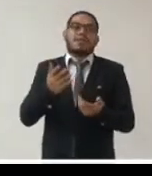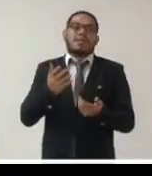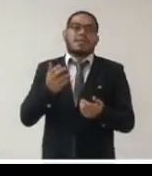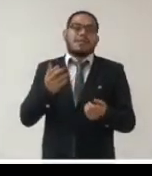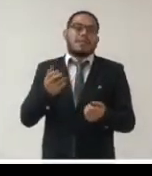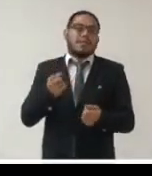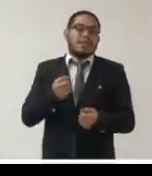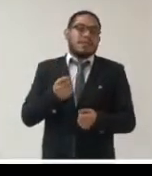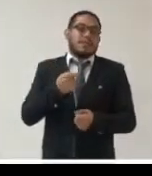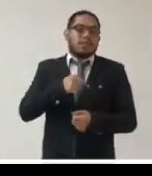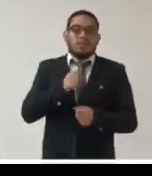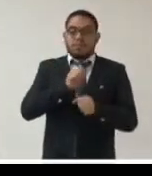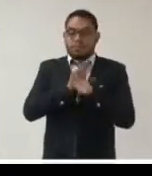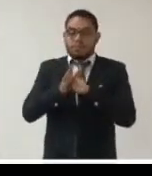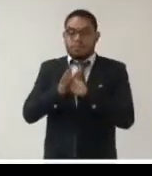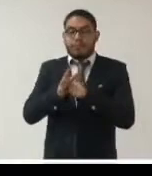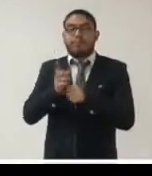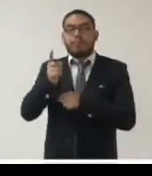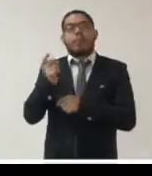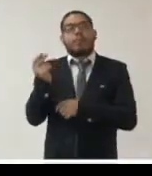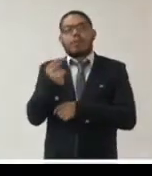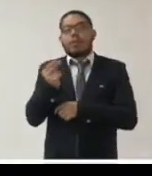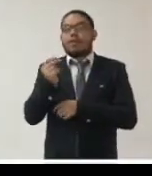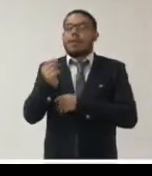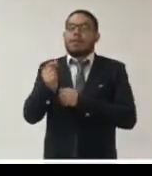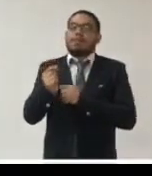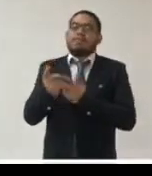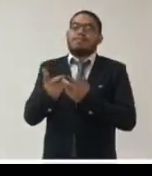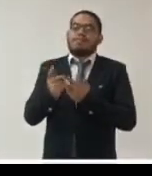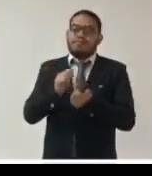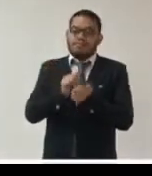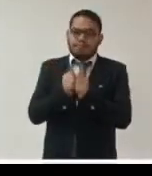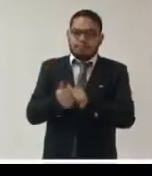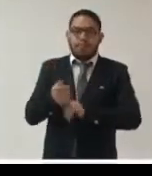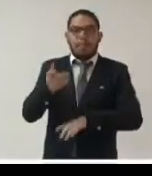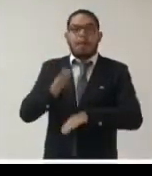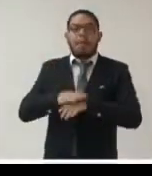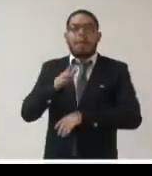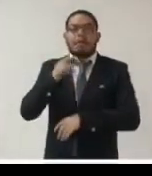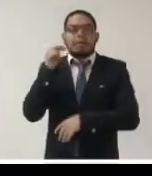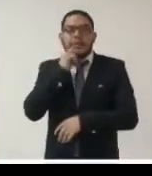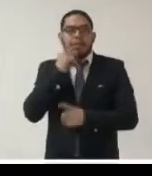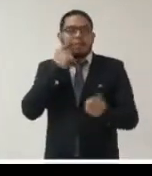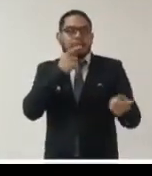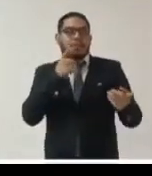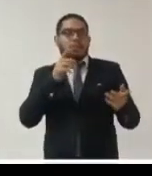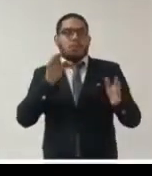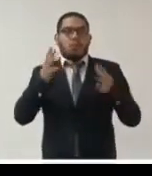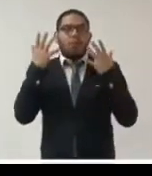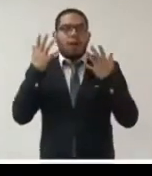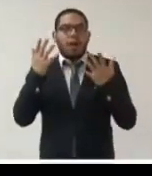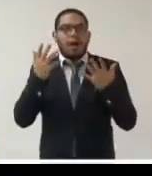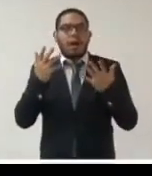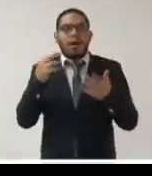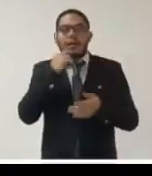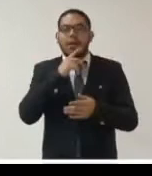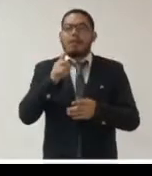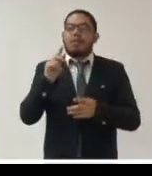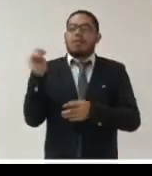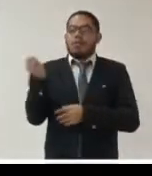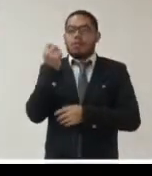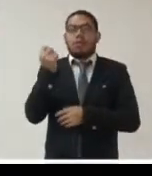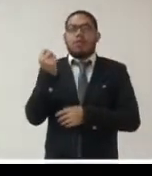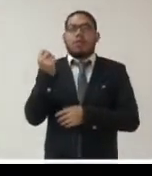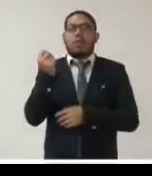de seguir avanzando en la digitalización de los archivos en todos los niveles de gobierno federal estatal